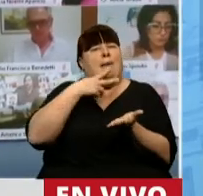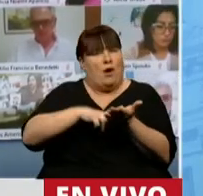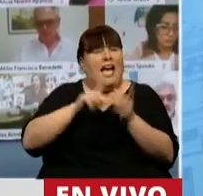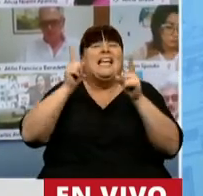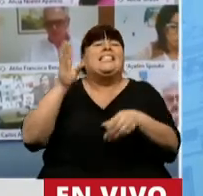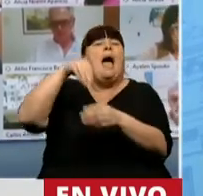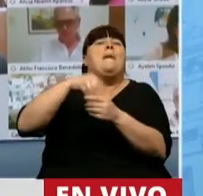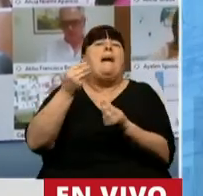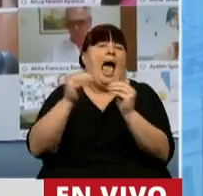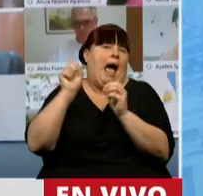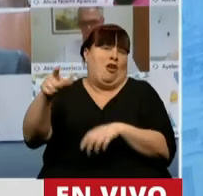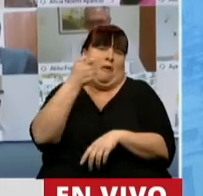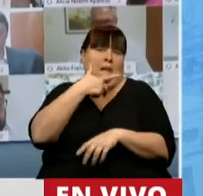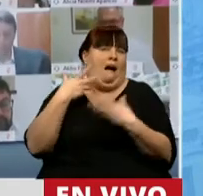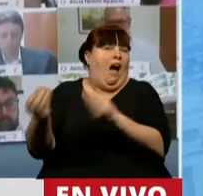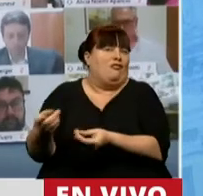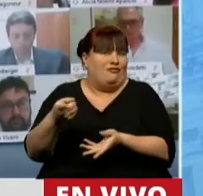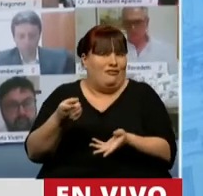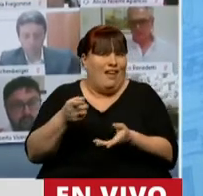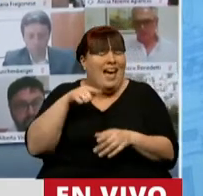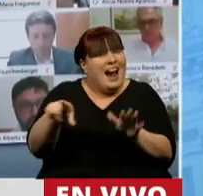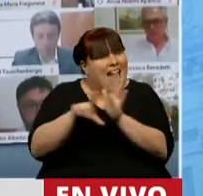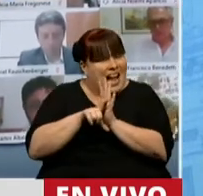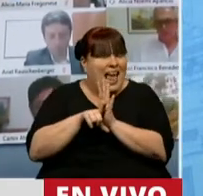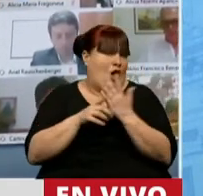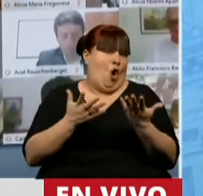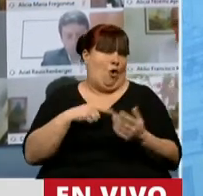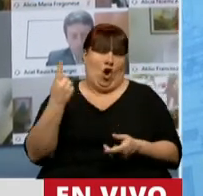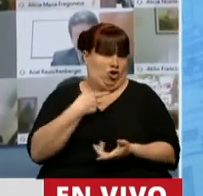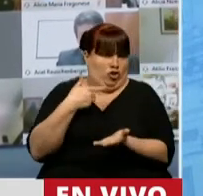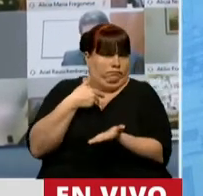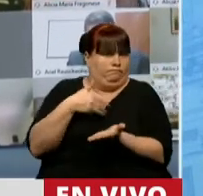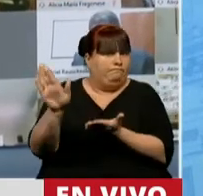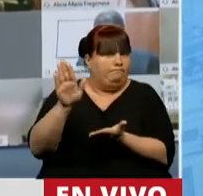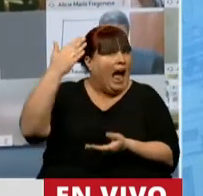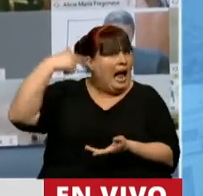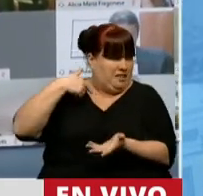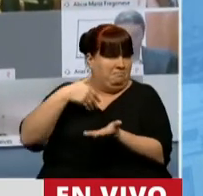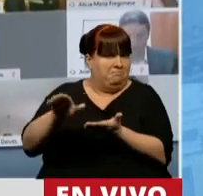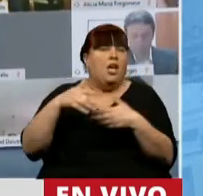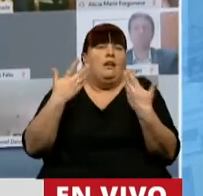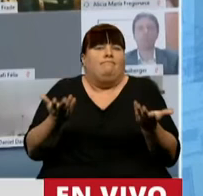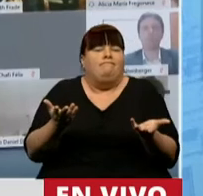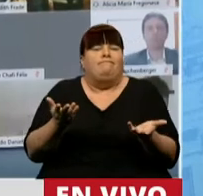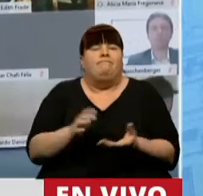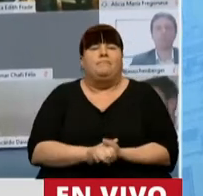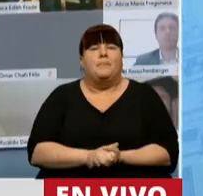el blanqueo también para los amigos de Macri, esa ley que por supuesto nosotros rechazamos en aquel momento. Entonces, digo,